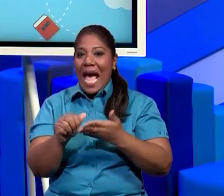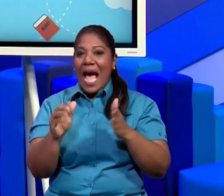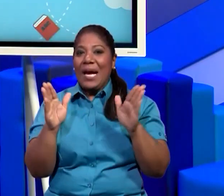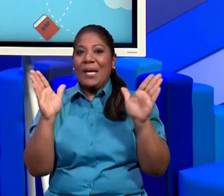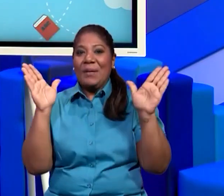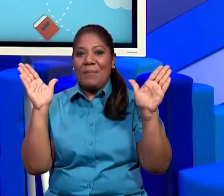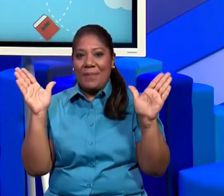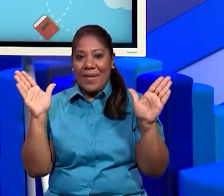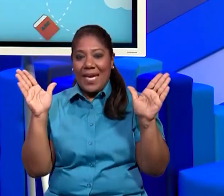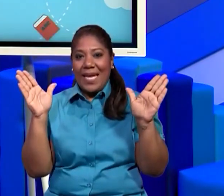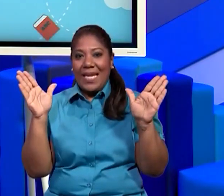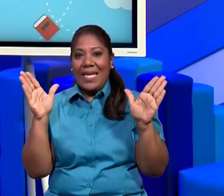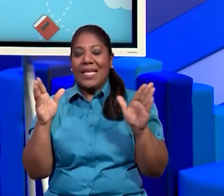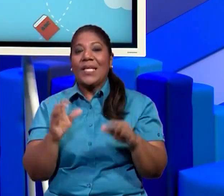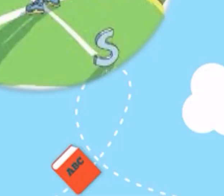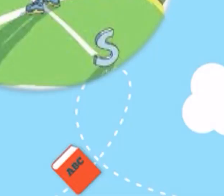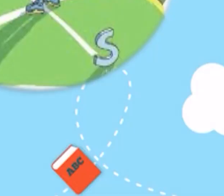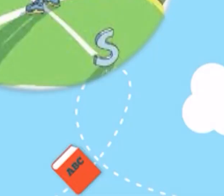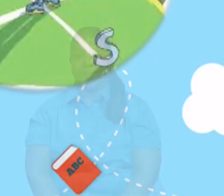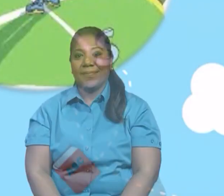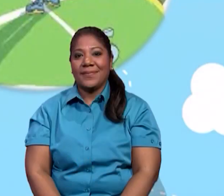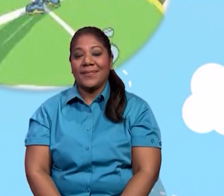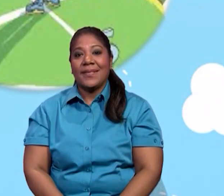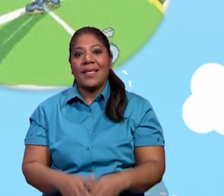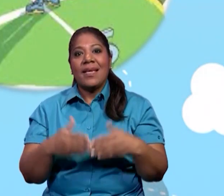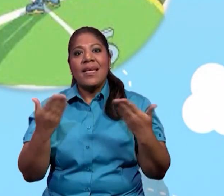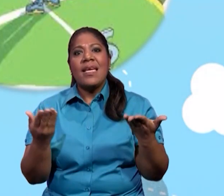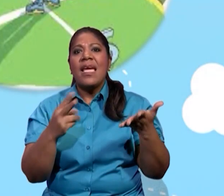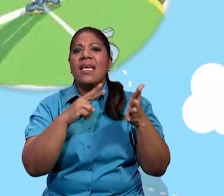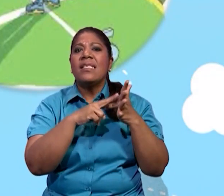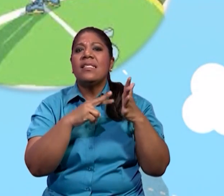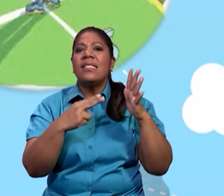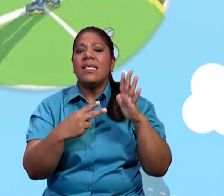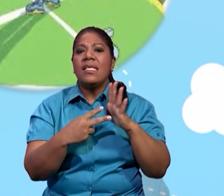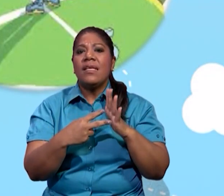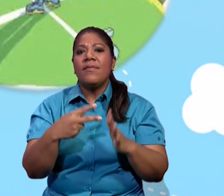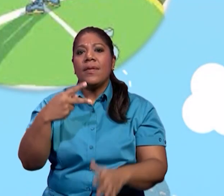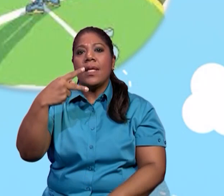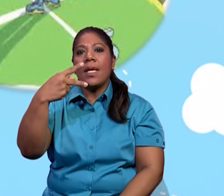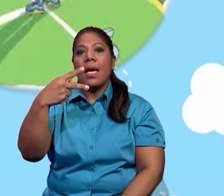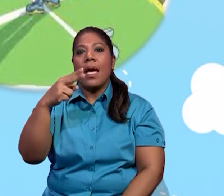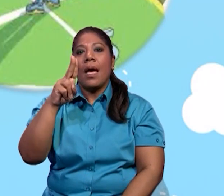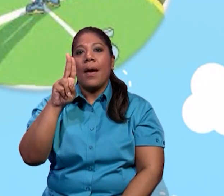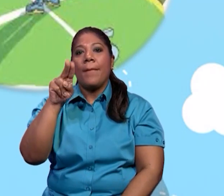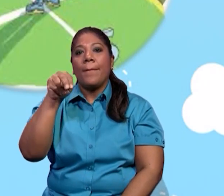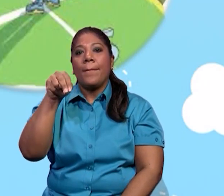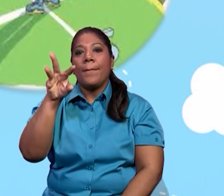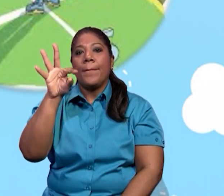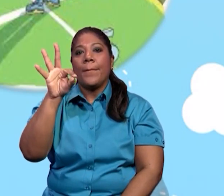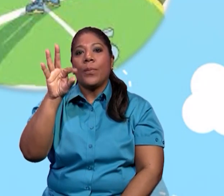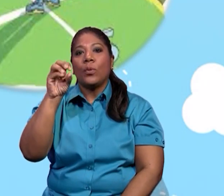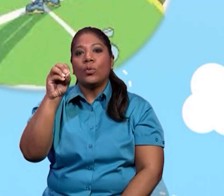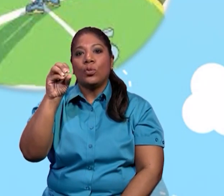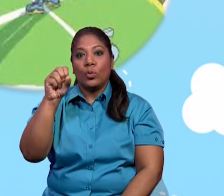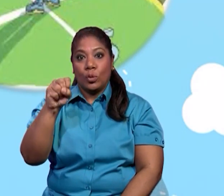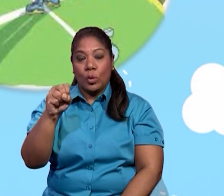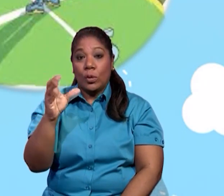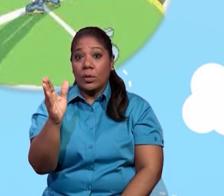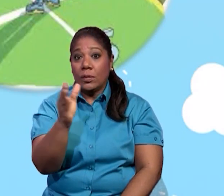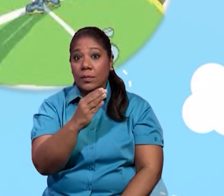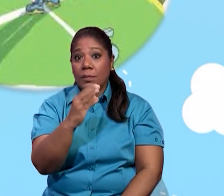Muy bien. ¿Qué son los puntos cardinales? Son puntos de referencia